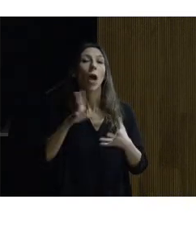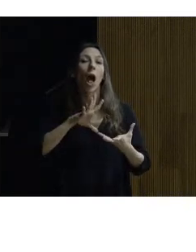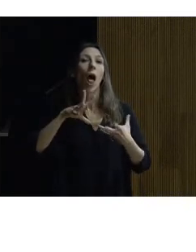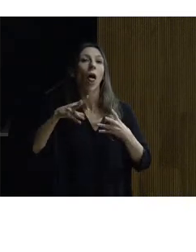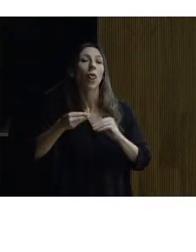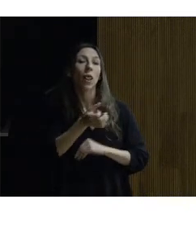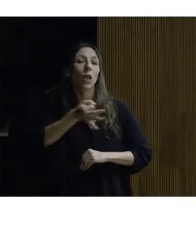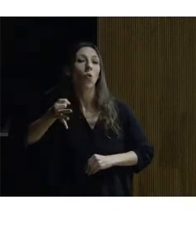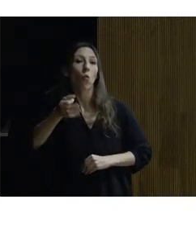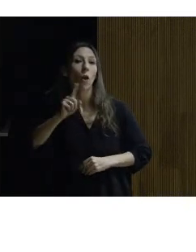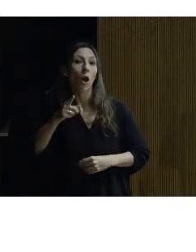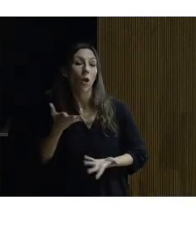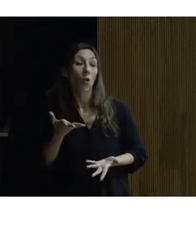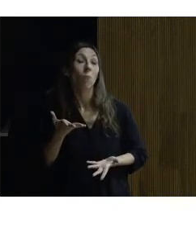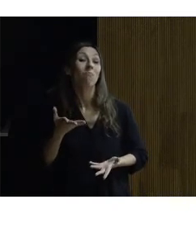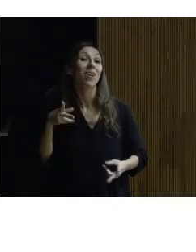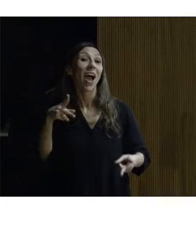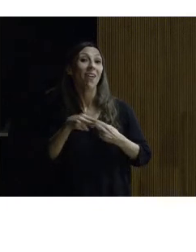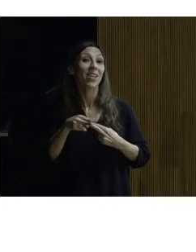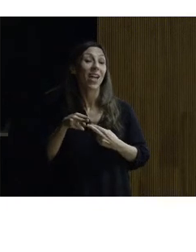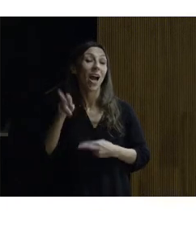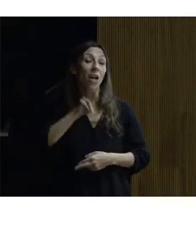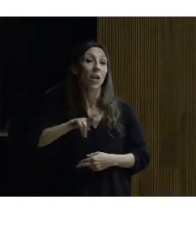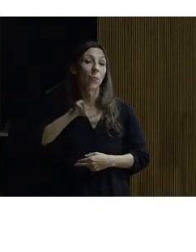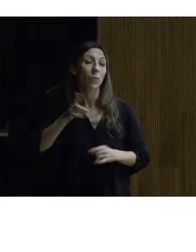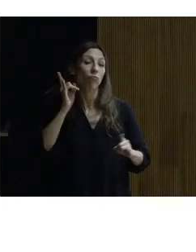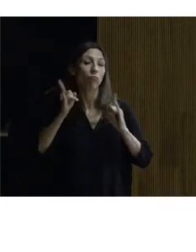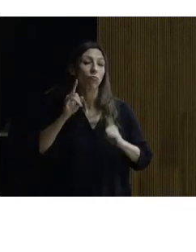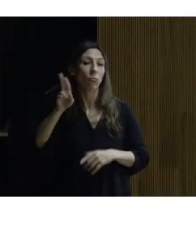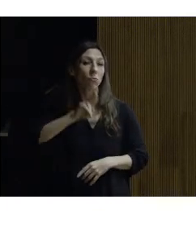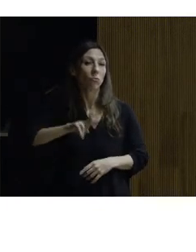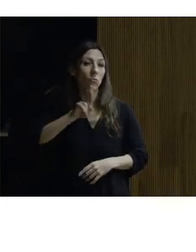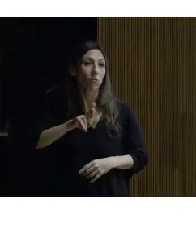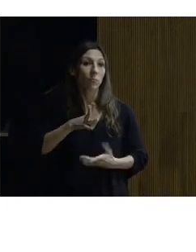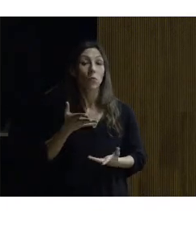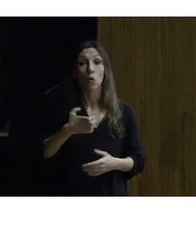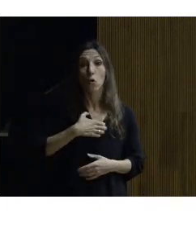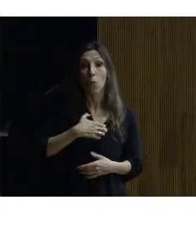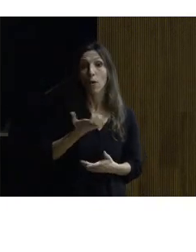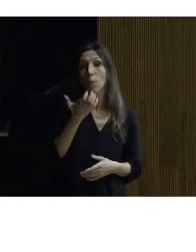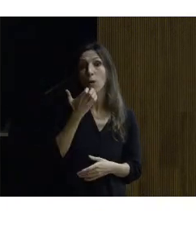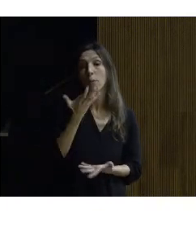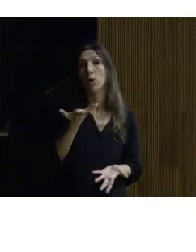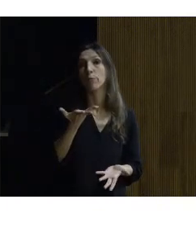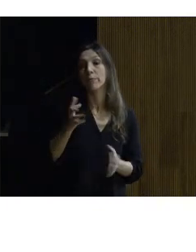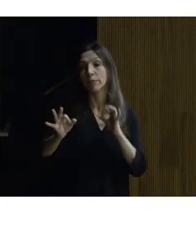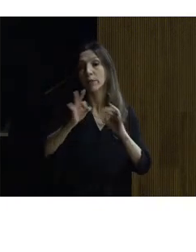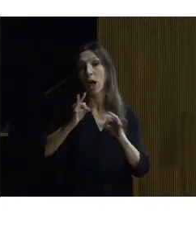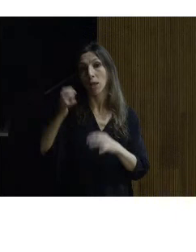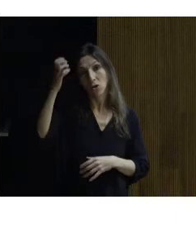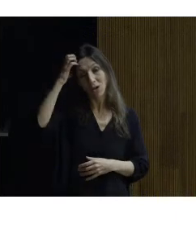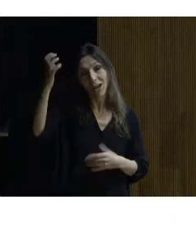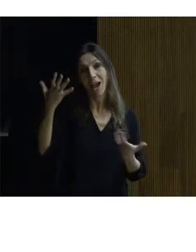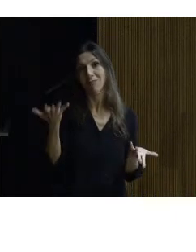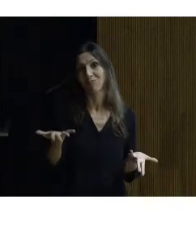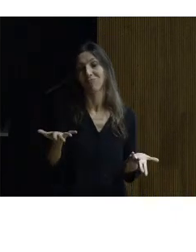evitar que haya reverberación lo cual en algunos casos no es posible porque veremos el ejemplo del teatro real no podemos cargarnos la reverberación